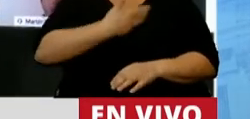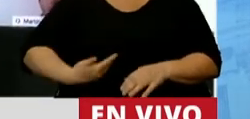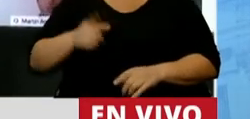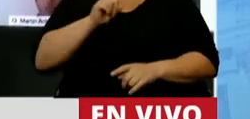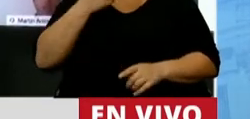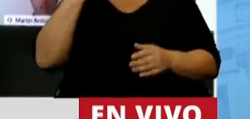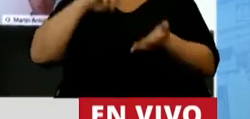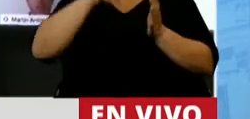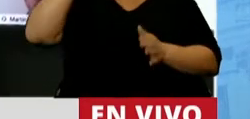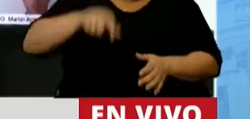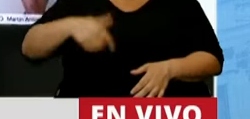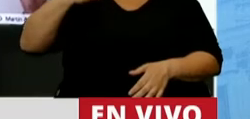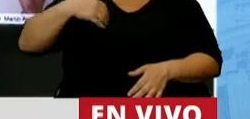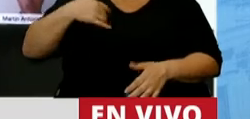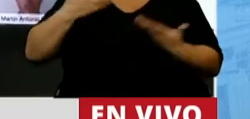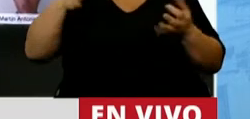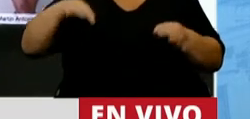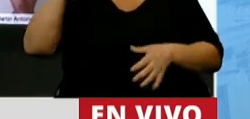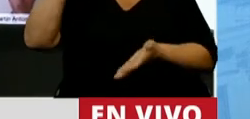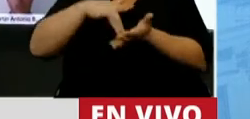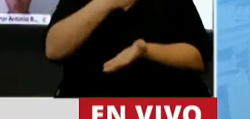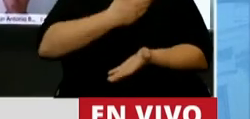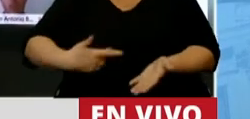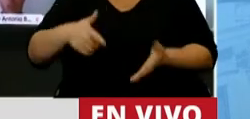gobierno. Pero bueno, hoy les toca gobernar.